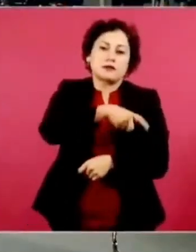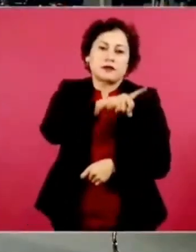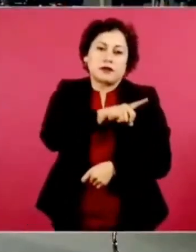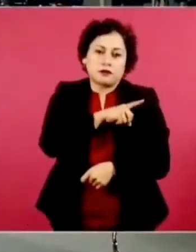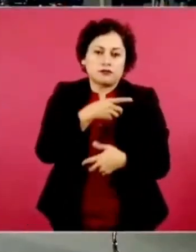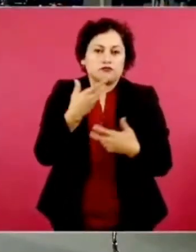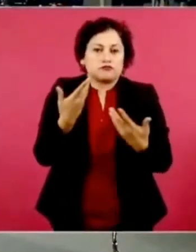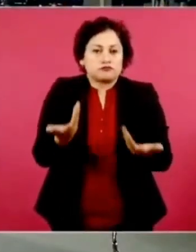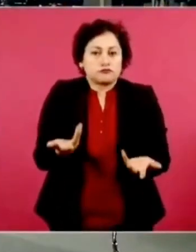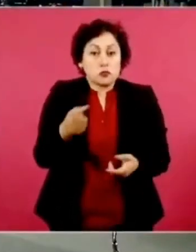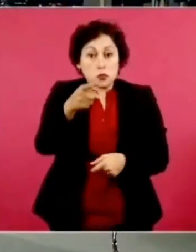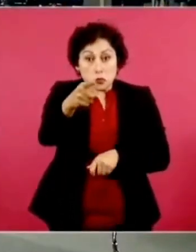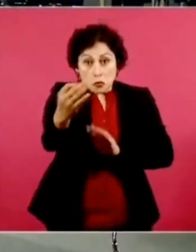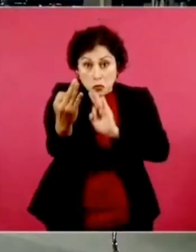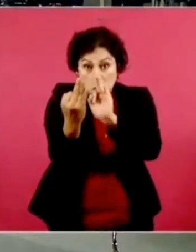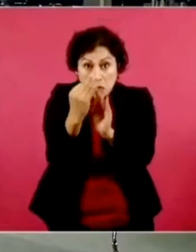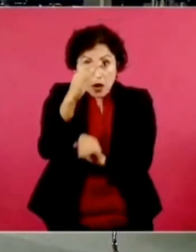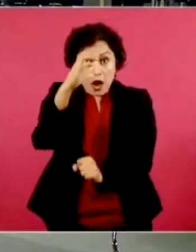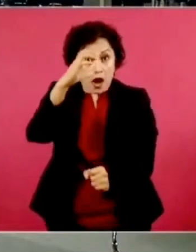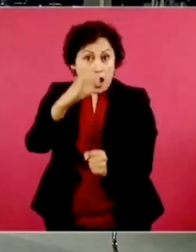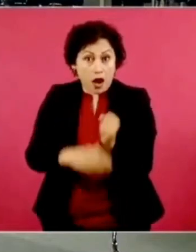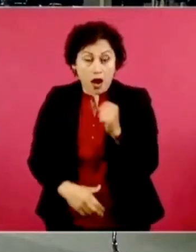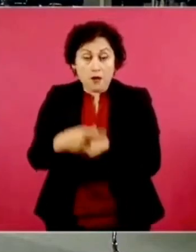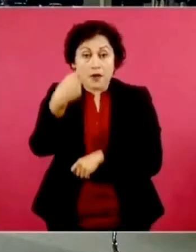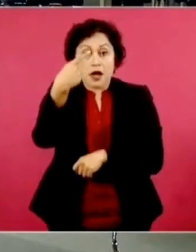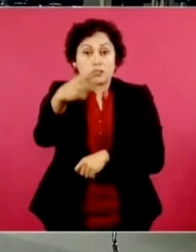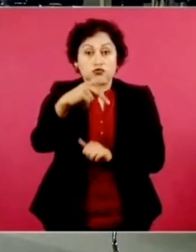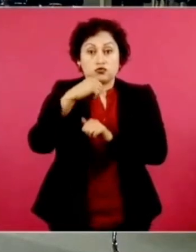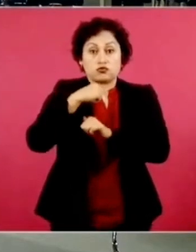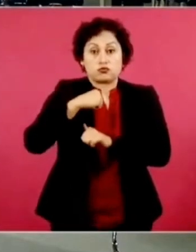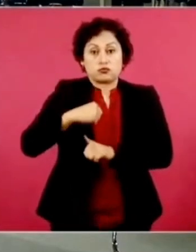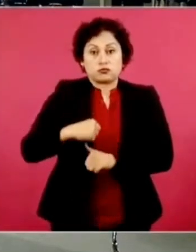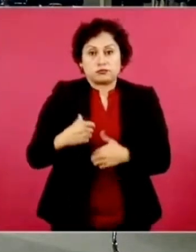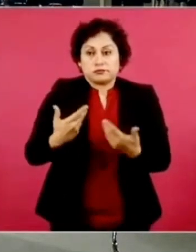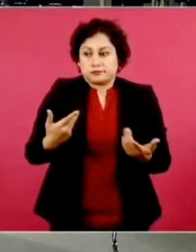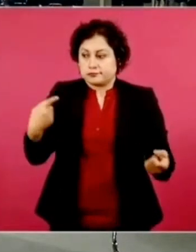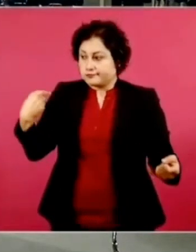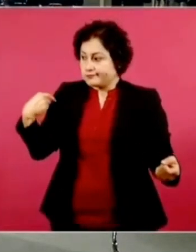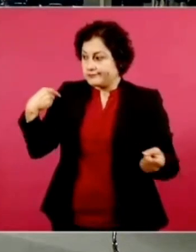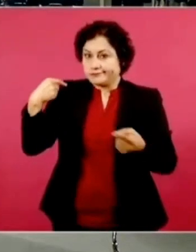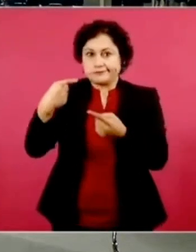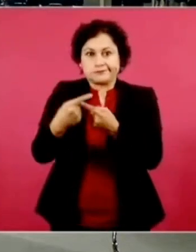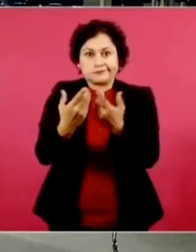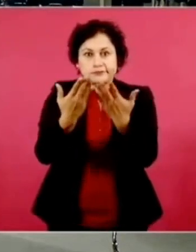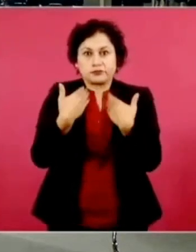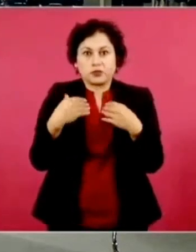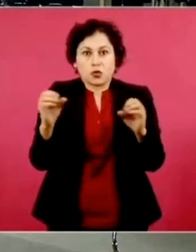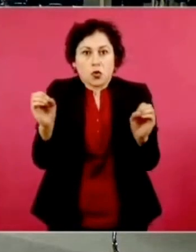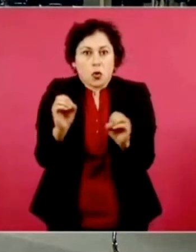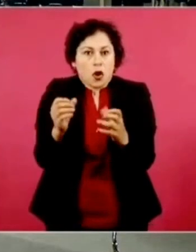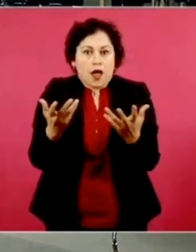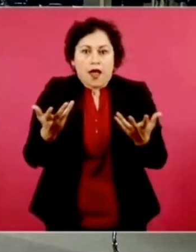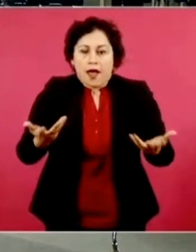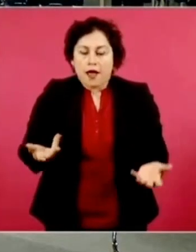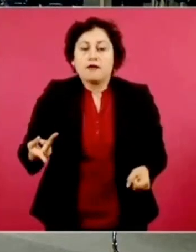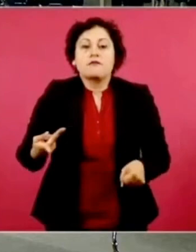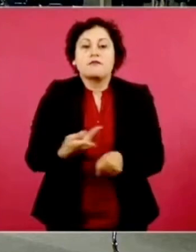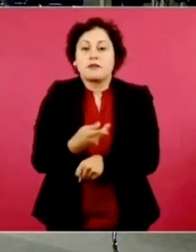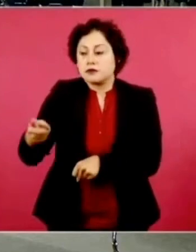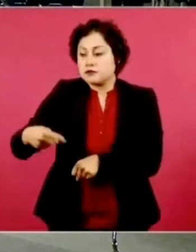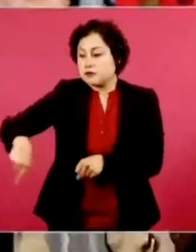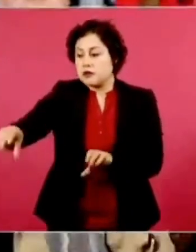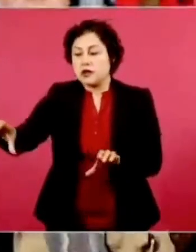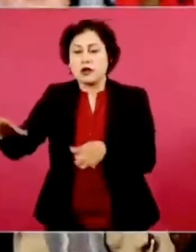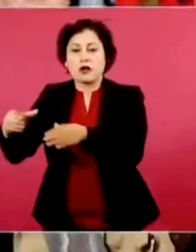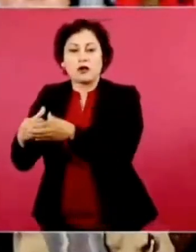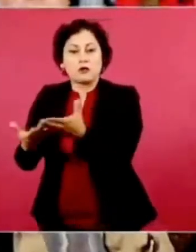que concluya su administración y es evidente que no existe voluntad política para escuchar las propuestas de